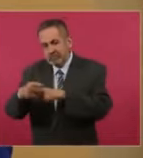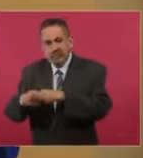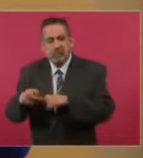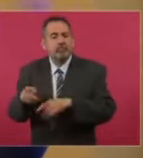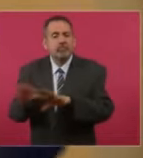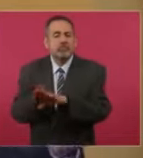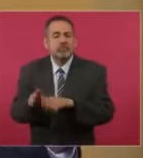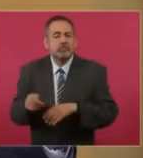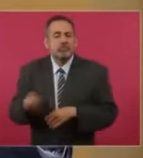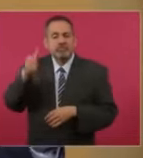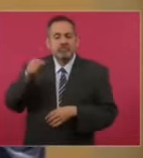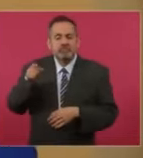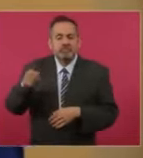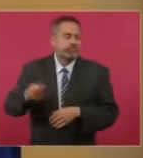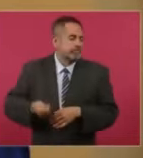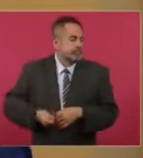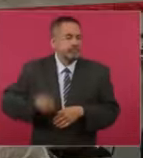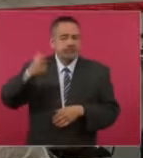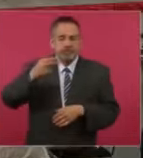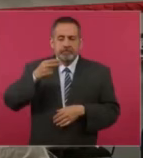haber consumido marihuana.